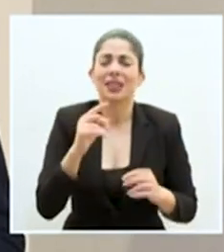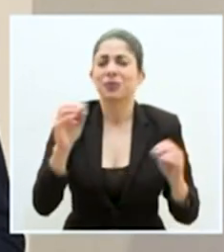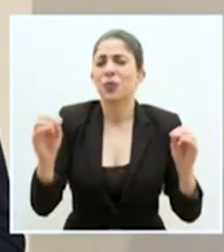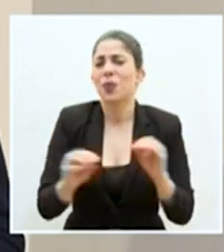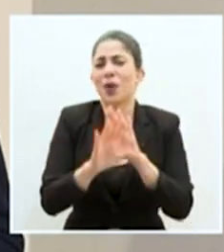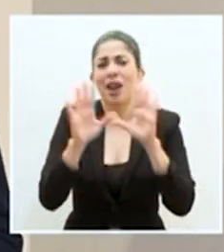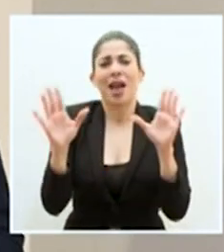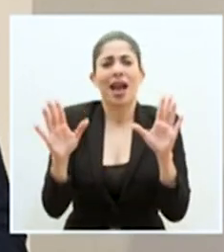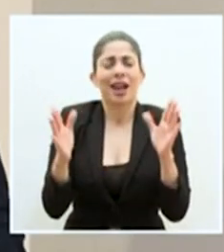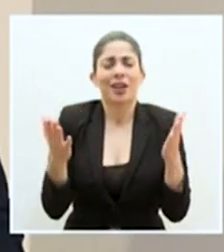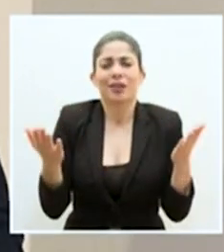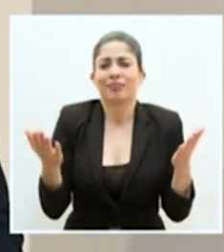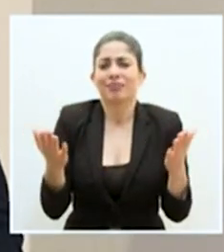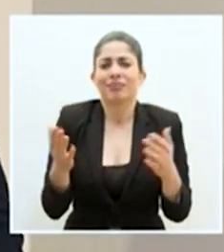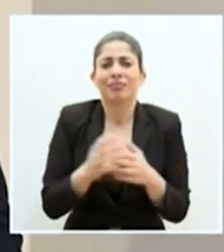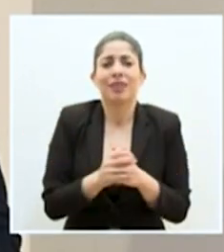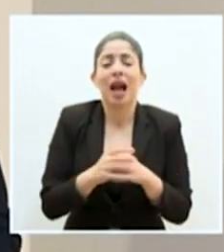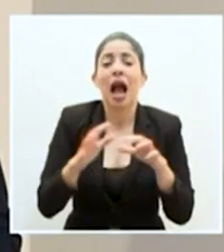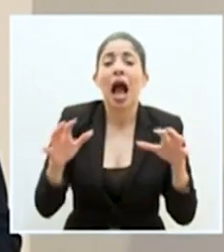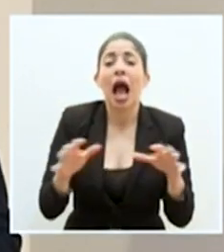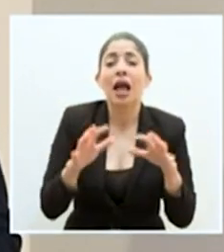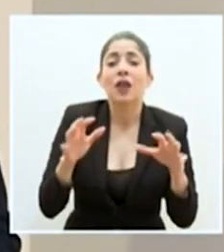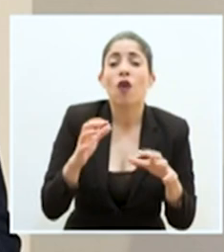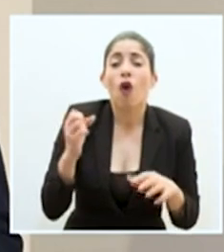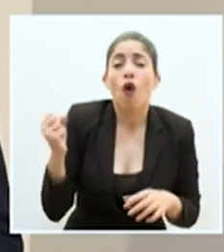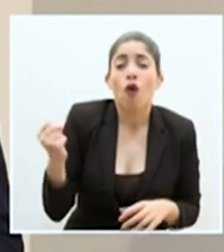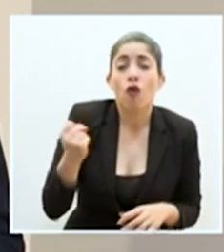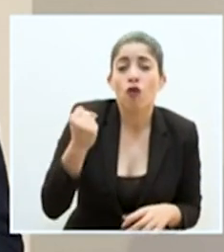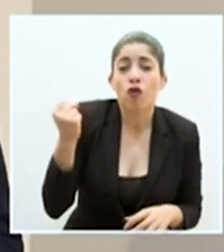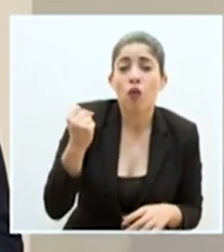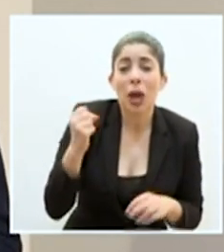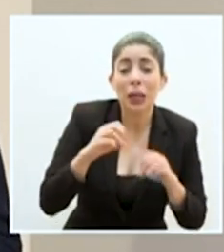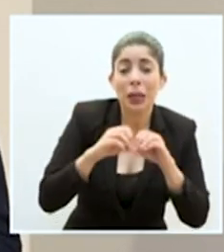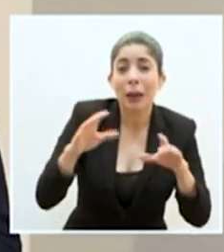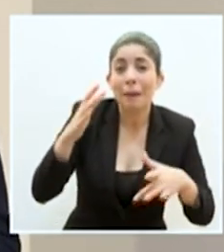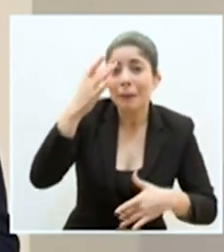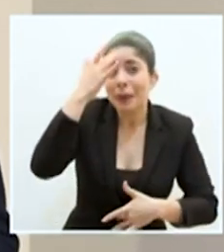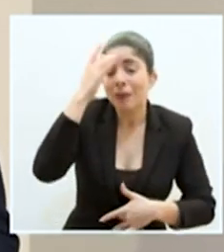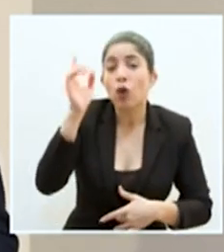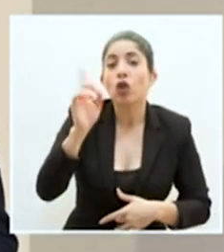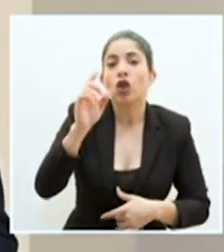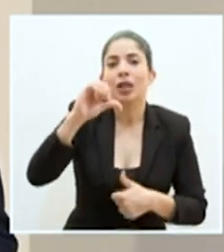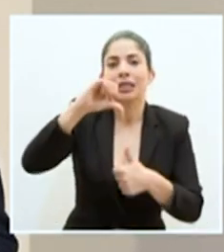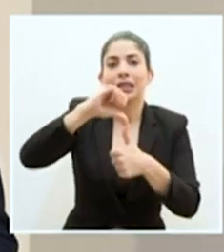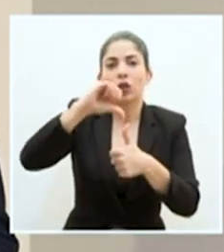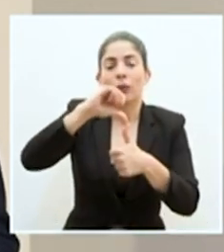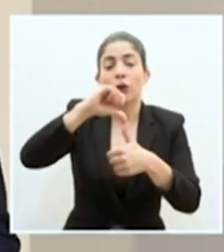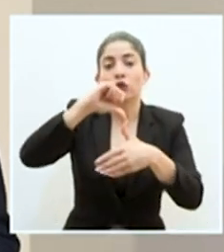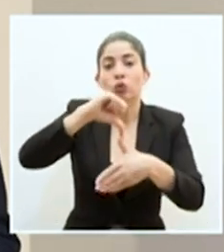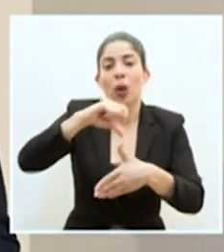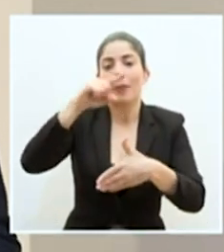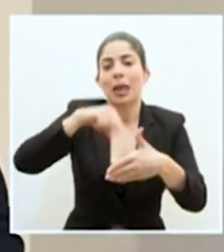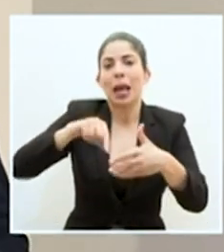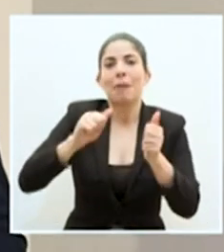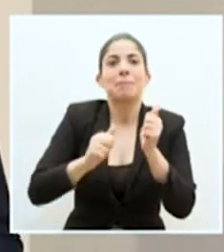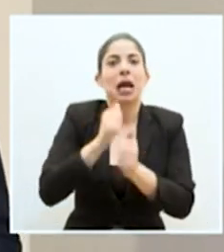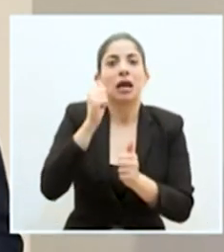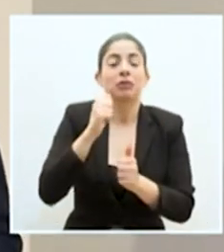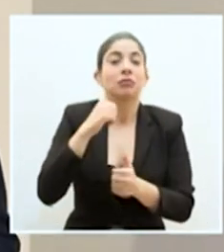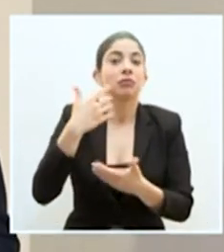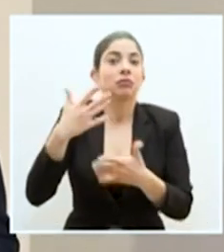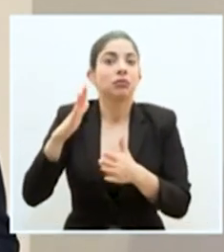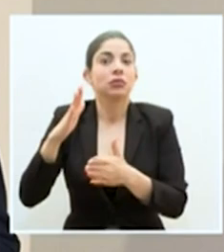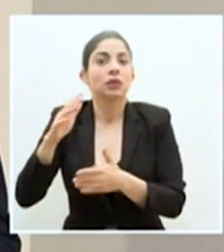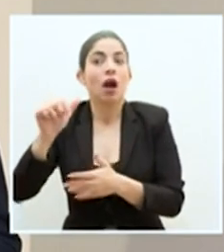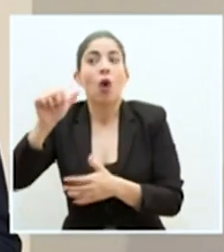que la actividad más fuerte de la pandemia se está dando en Centroamérica y en Sudamérica, ya incluso dejó de ser